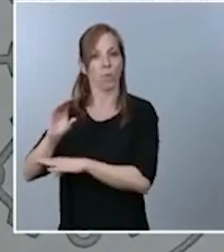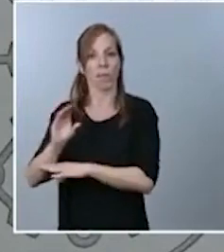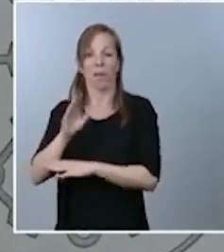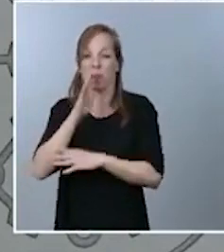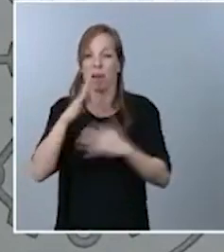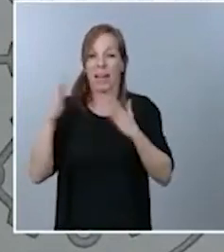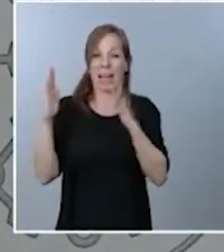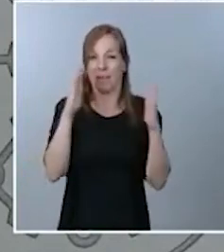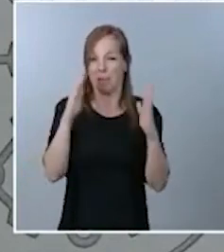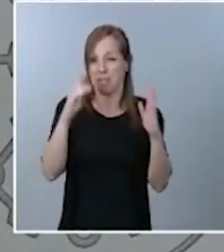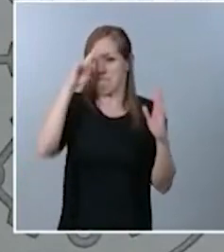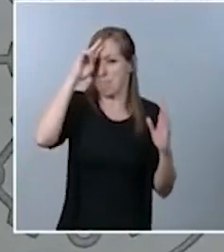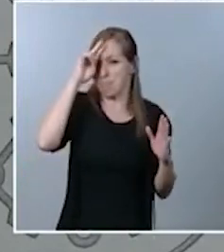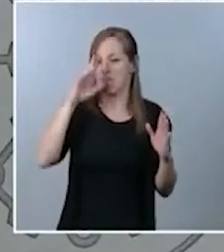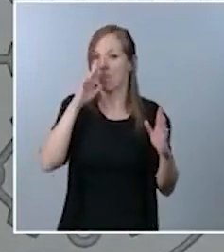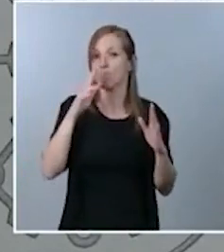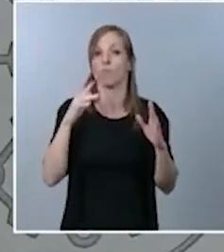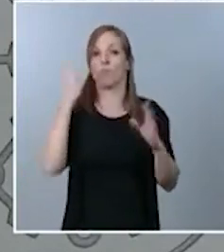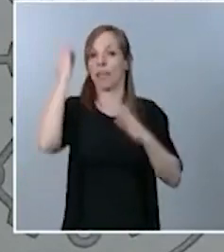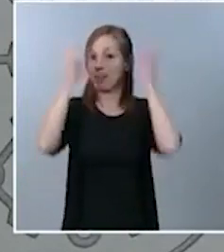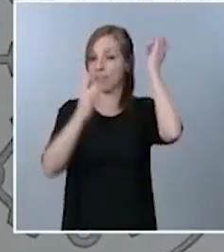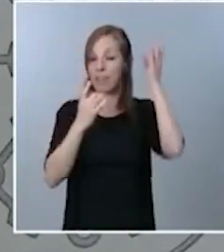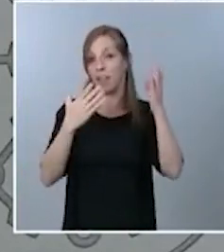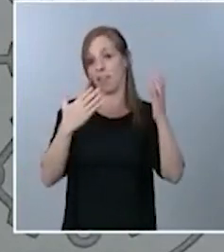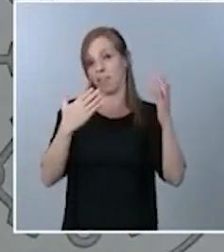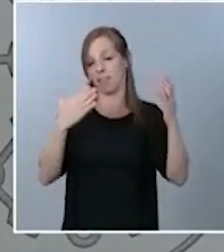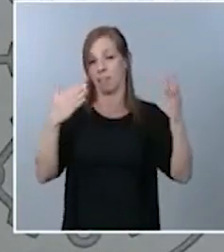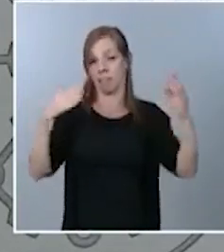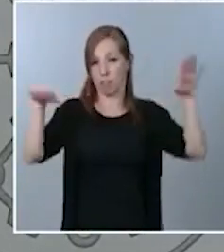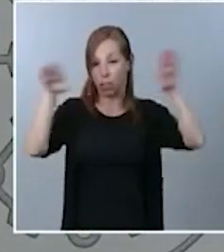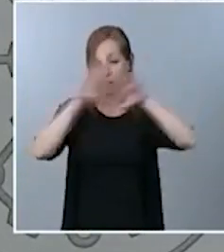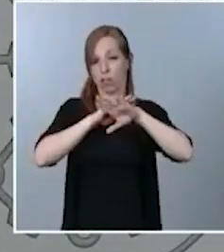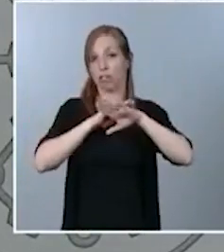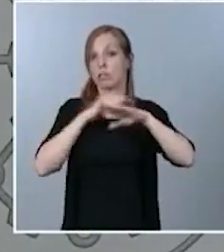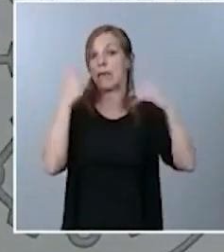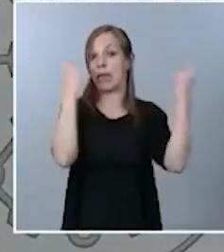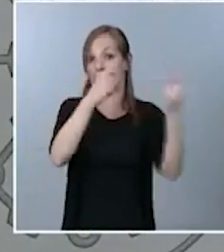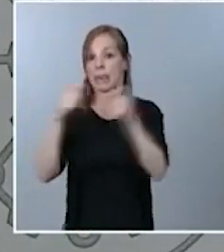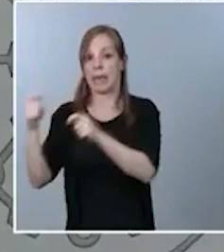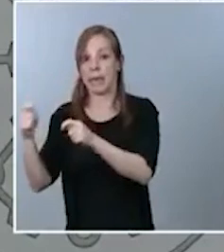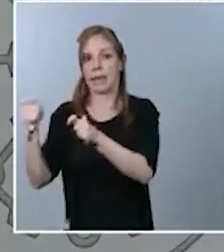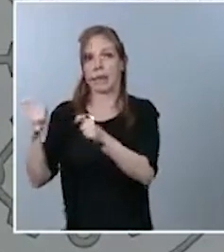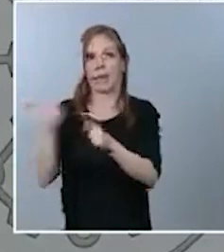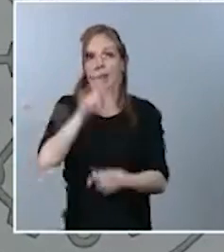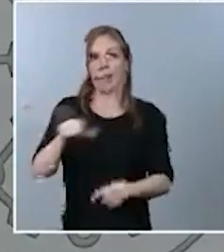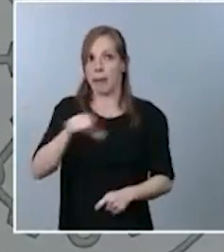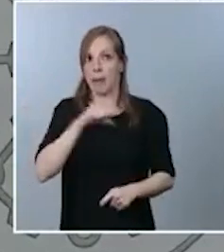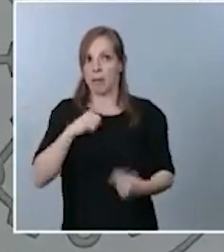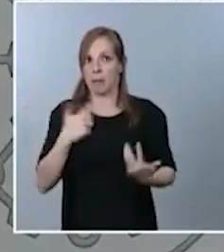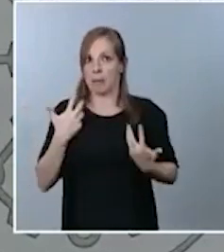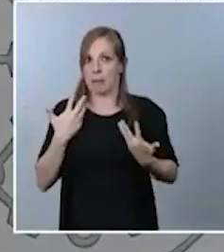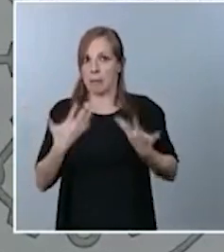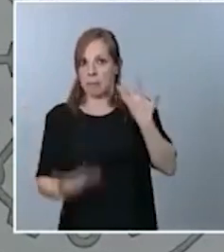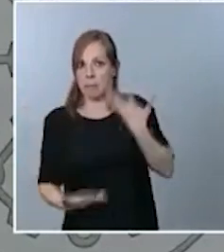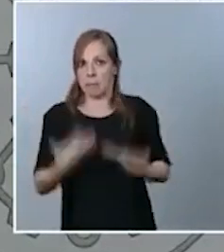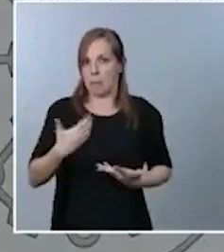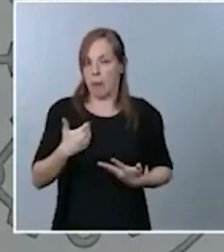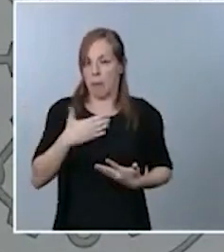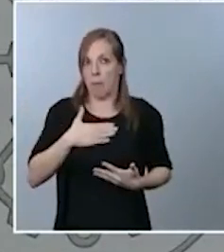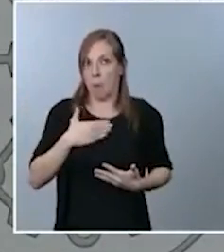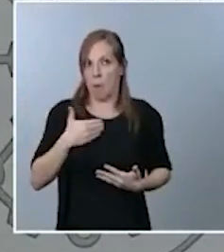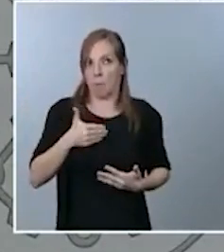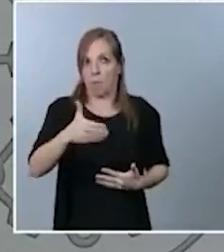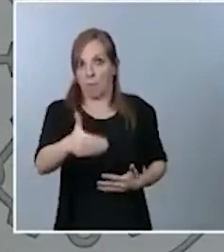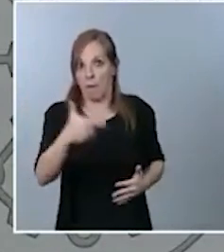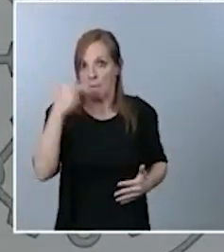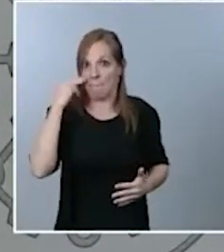restricciones de las actividades nocturnas hacen que estas personas sientan temor respecto a cuál puede ser su futuro. Todo eso está